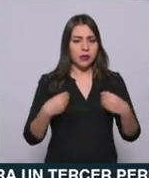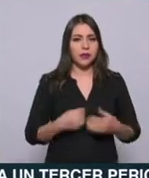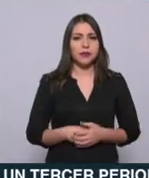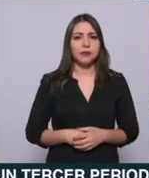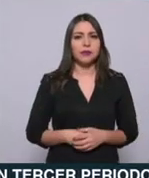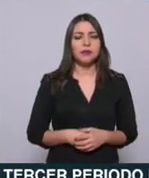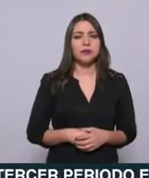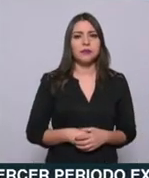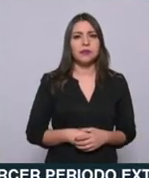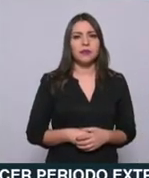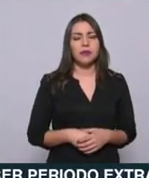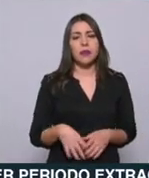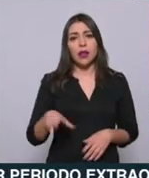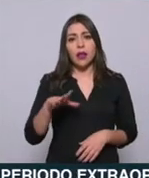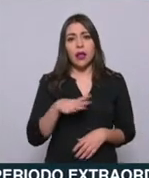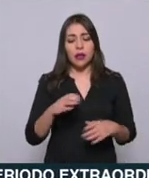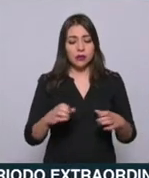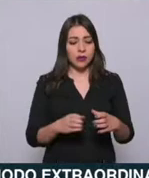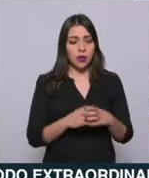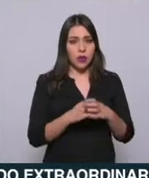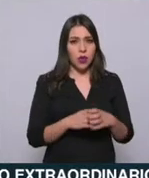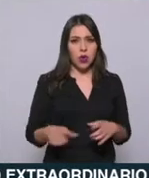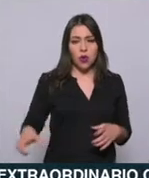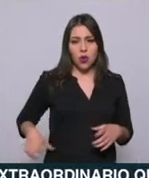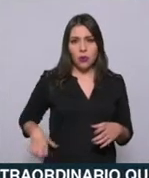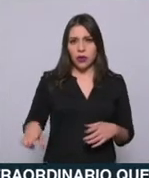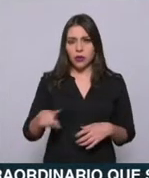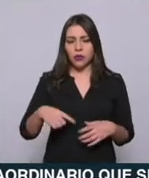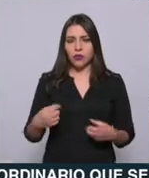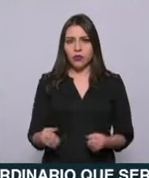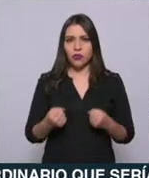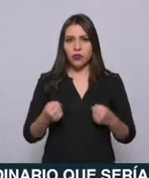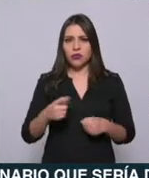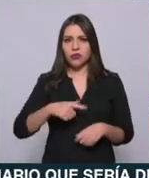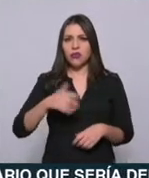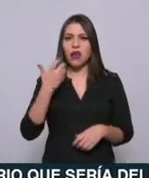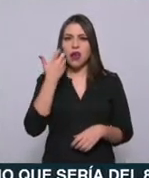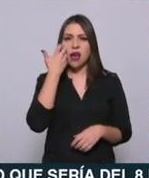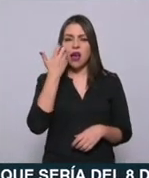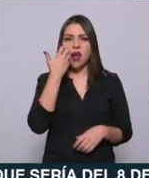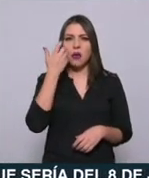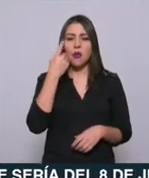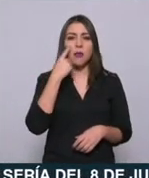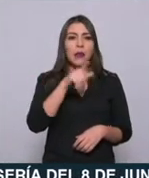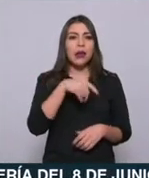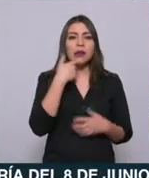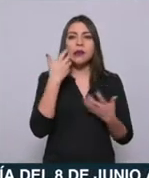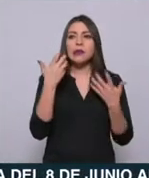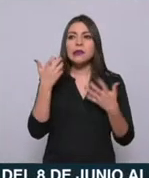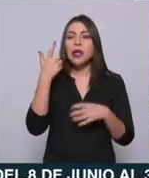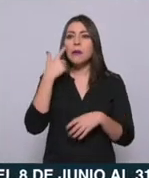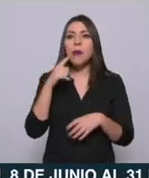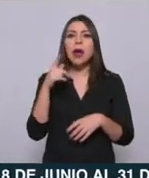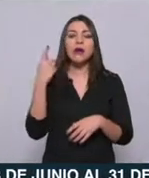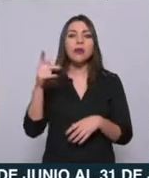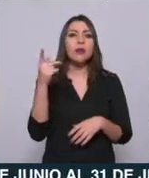Existen agencias y gobiernos fuertes que participan en esta práctica sucia para cumplir sus propósitos políticos